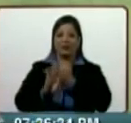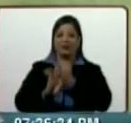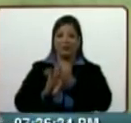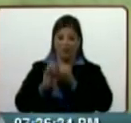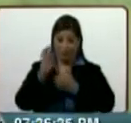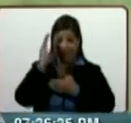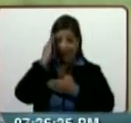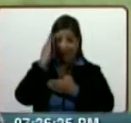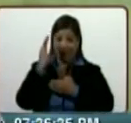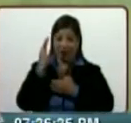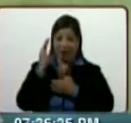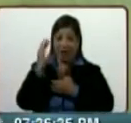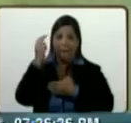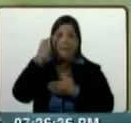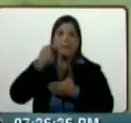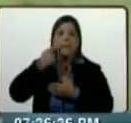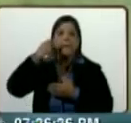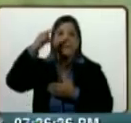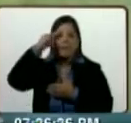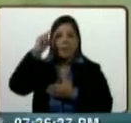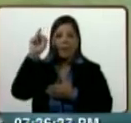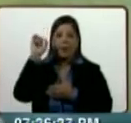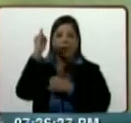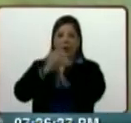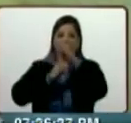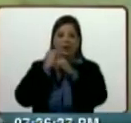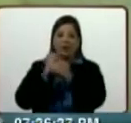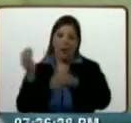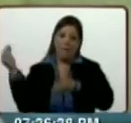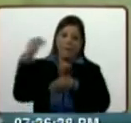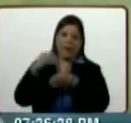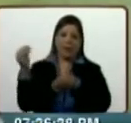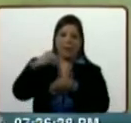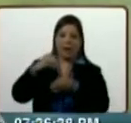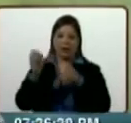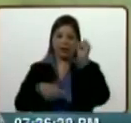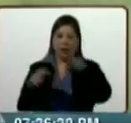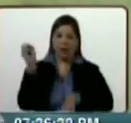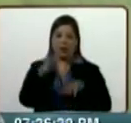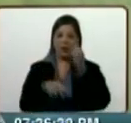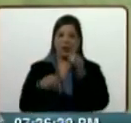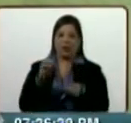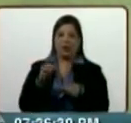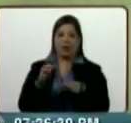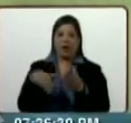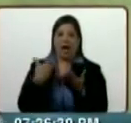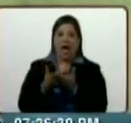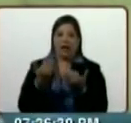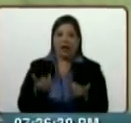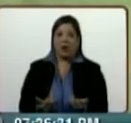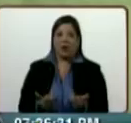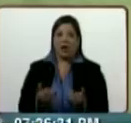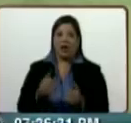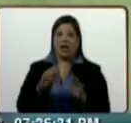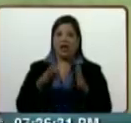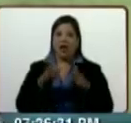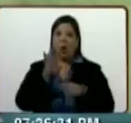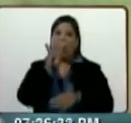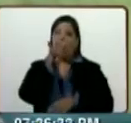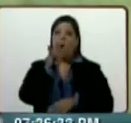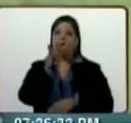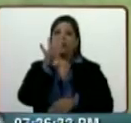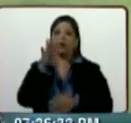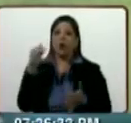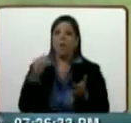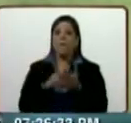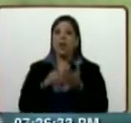desde el momento en el cual se tomó la decisión de bloquear desde el exterior el acceso, hasta este momento, van cerca de 45 mil